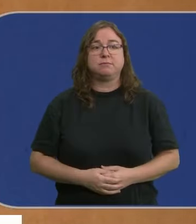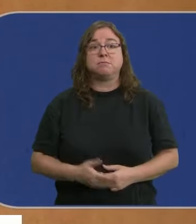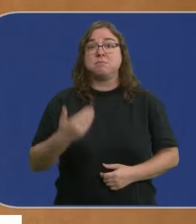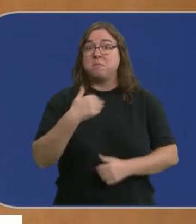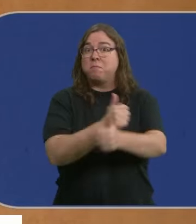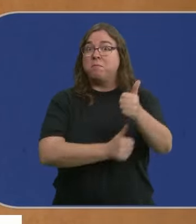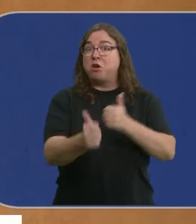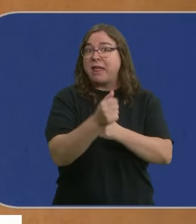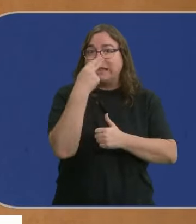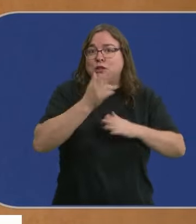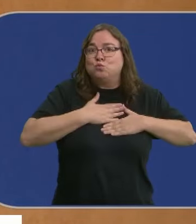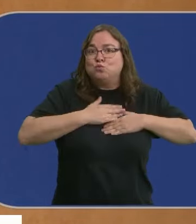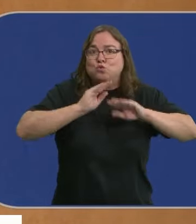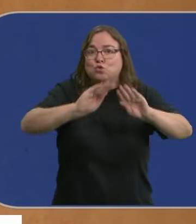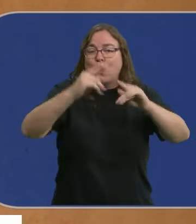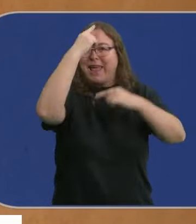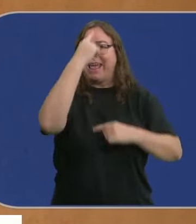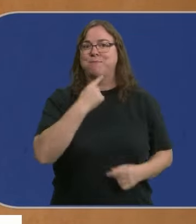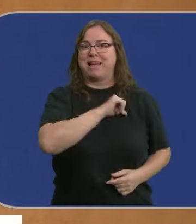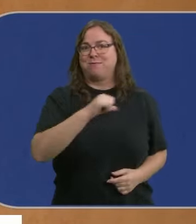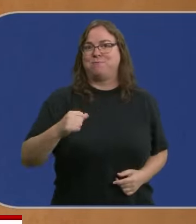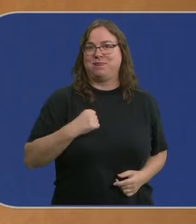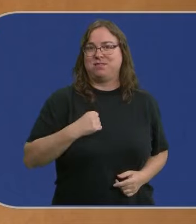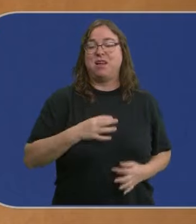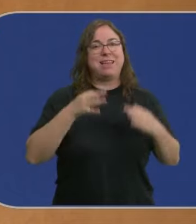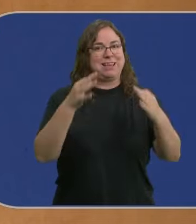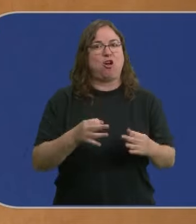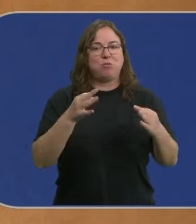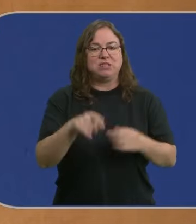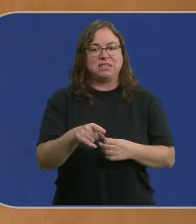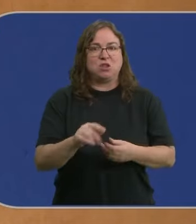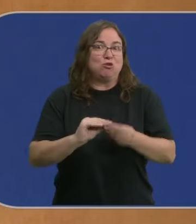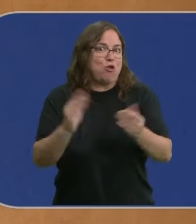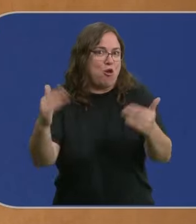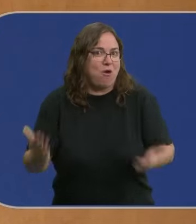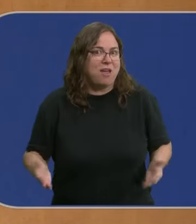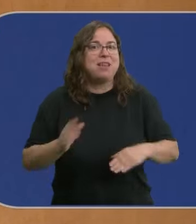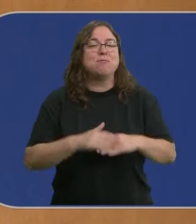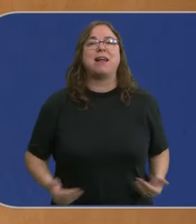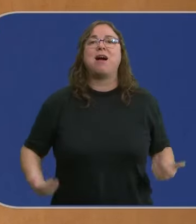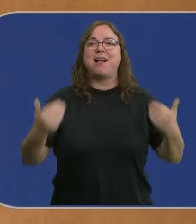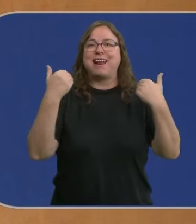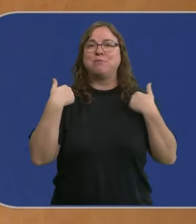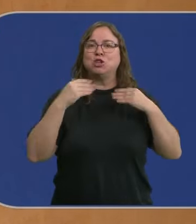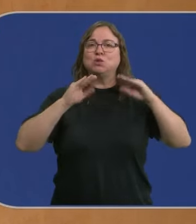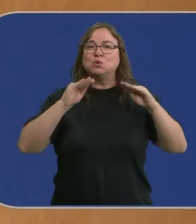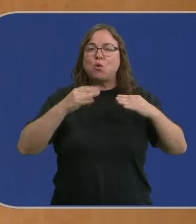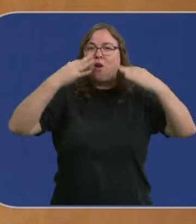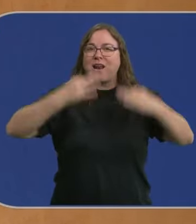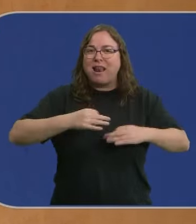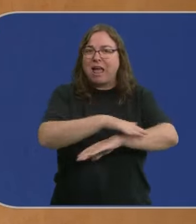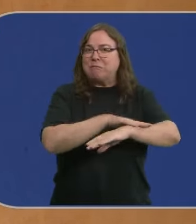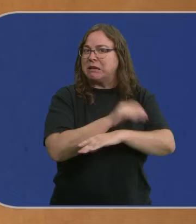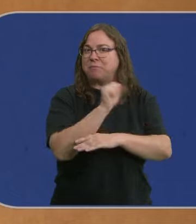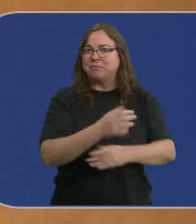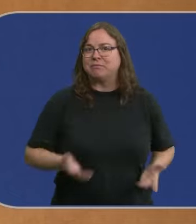Antepone sus propios intereses y su imagen personal, como si eso tuviera arreglo, a las responsabilidades reales